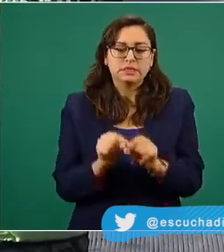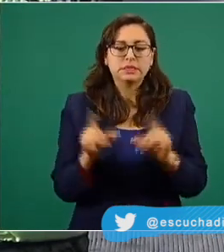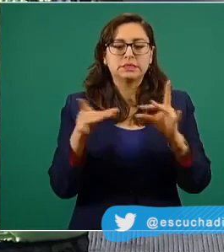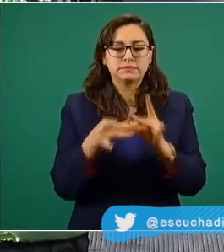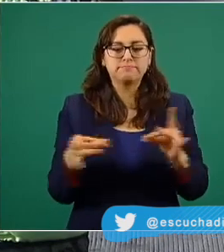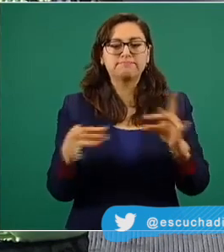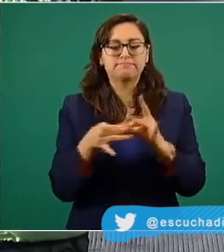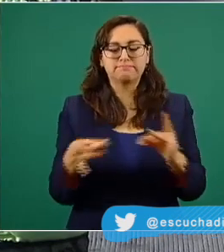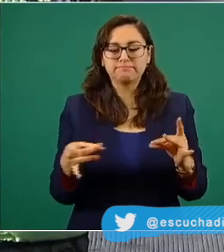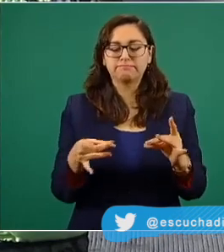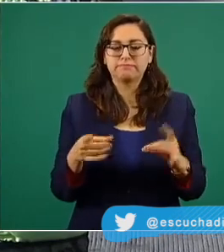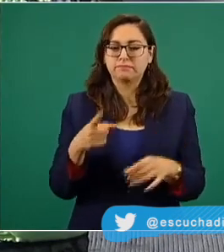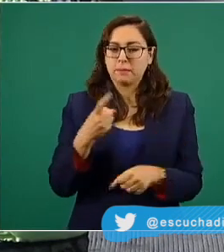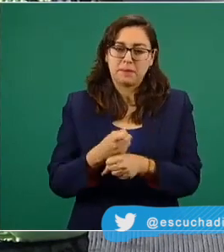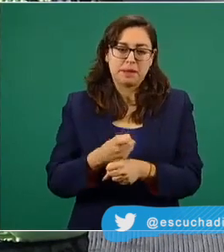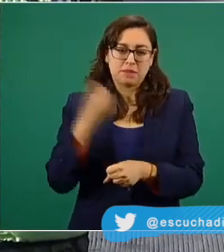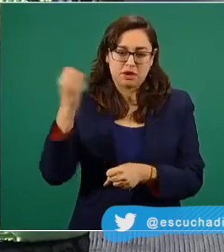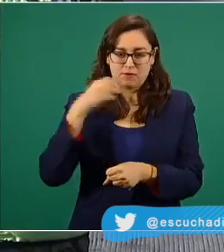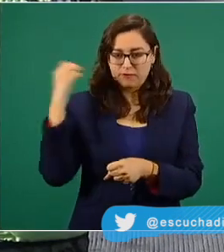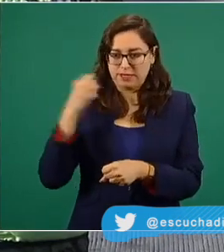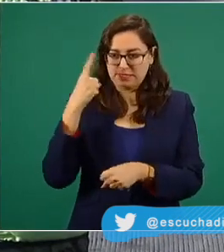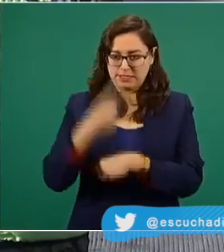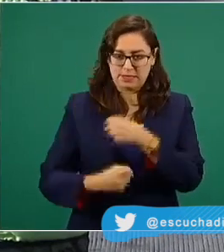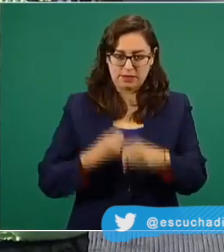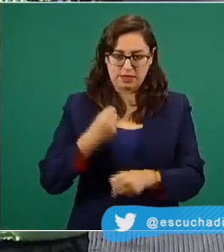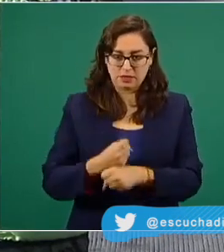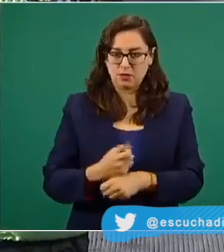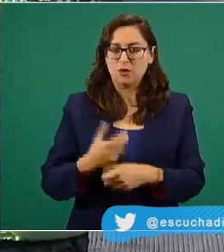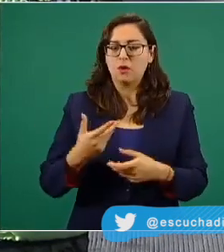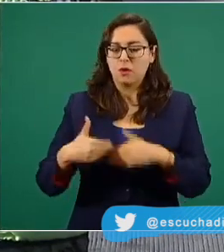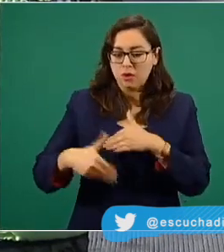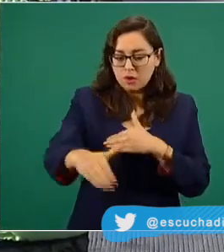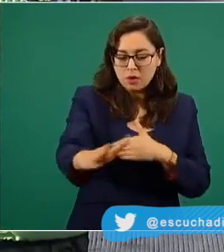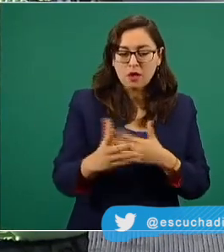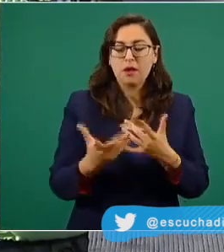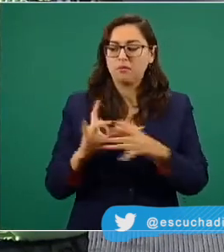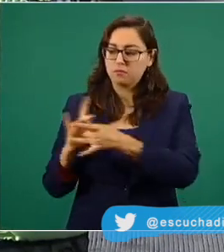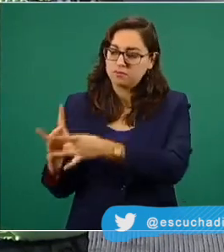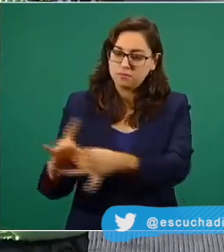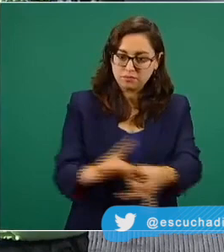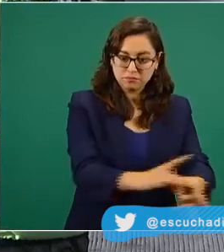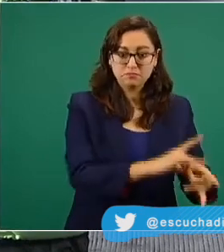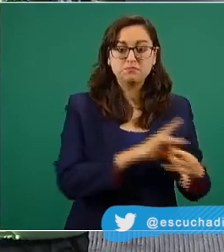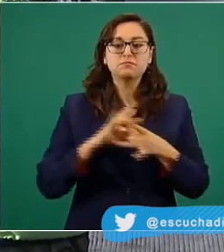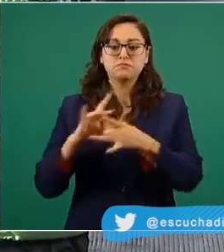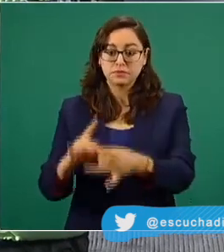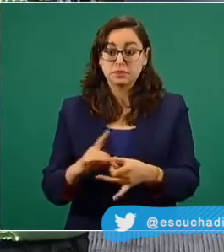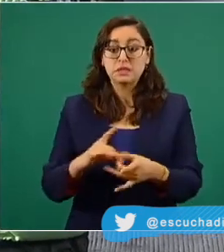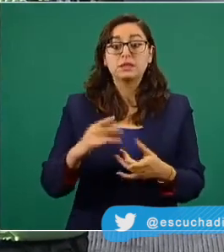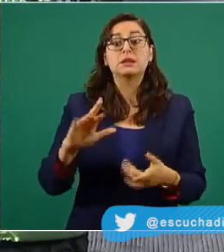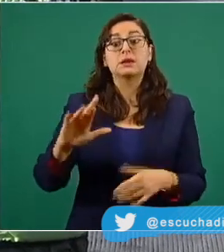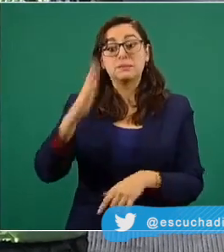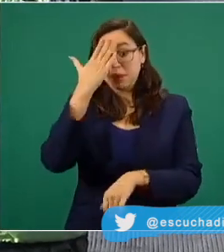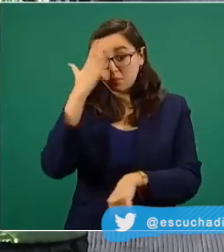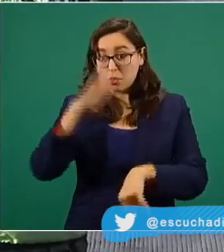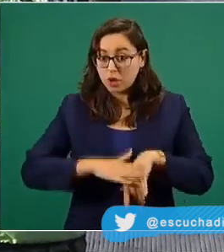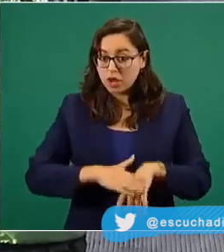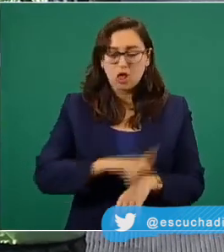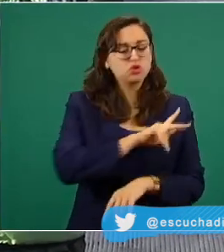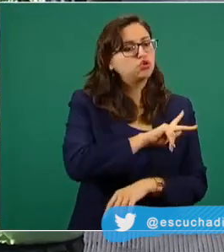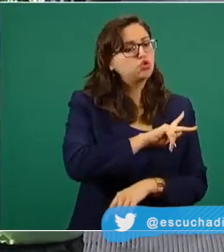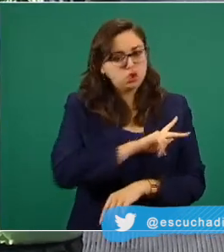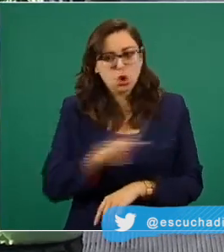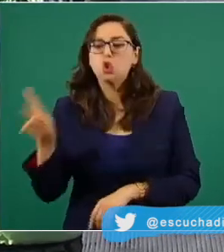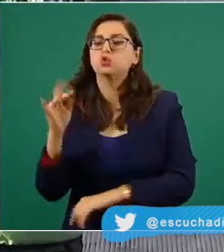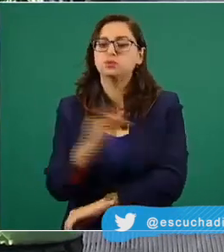mantiene unidos a todos. Y les recuerdo, a todos nos tocará. Muchas, muchas gracias,